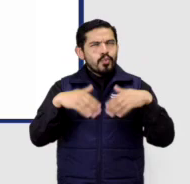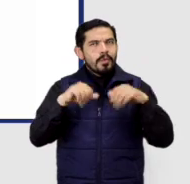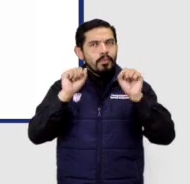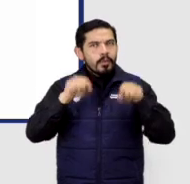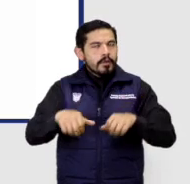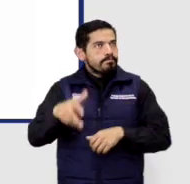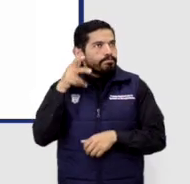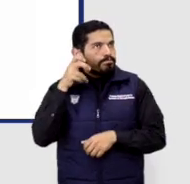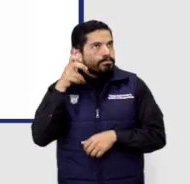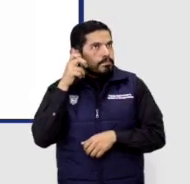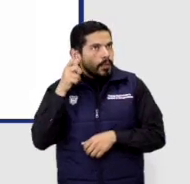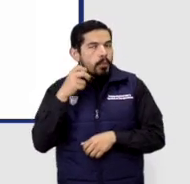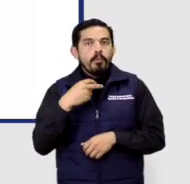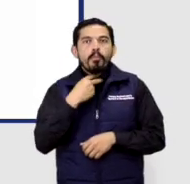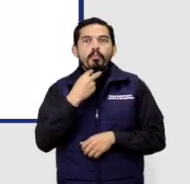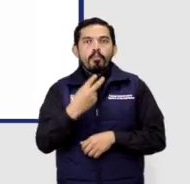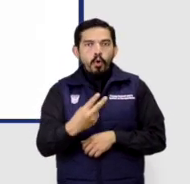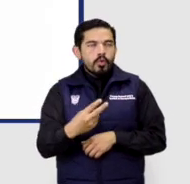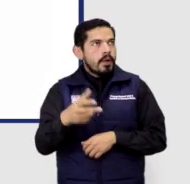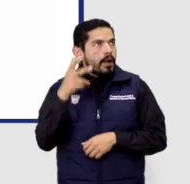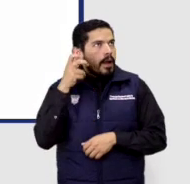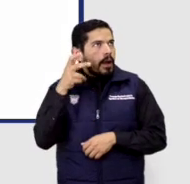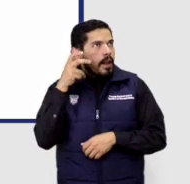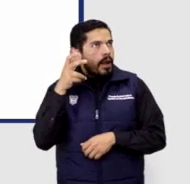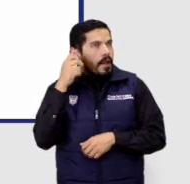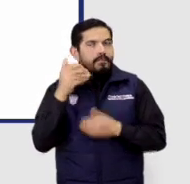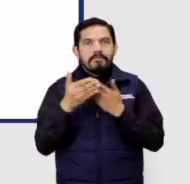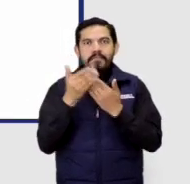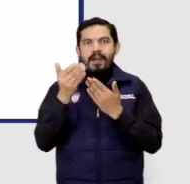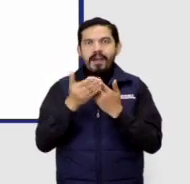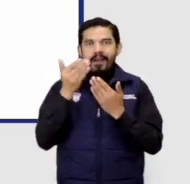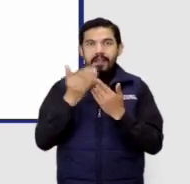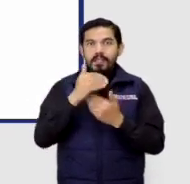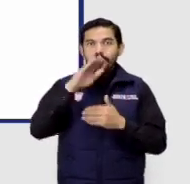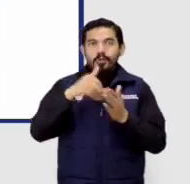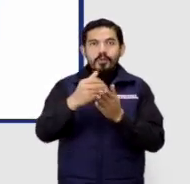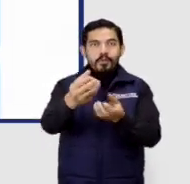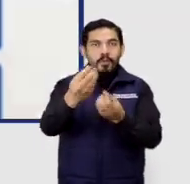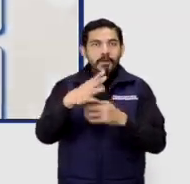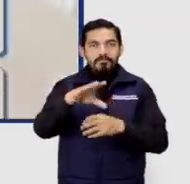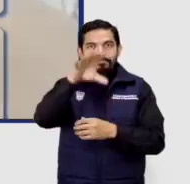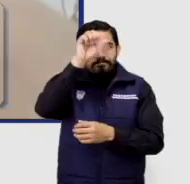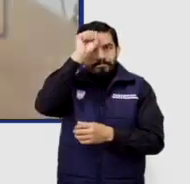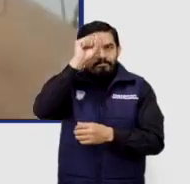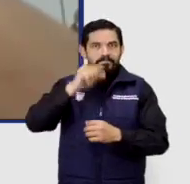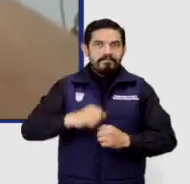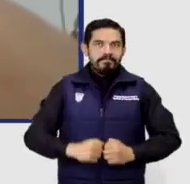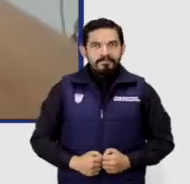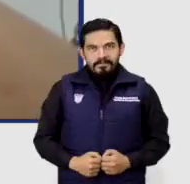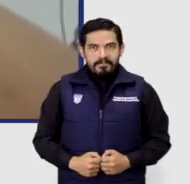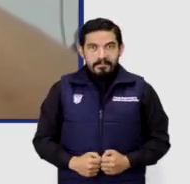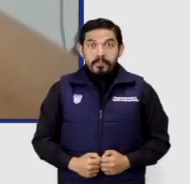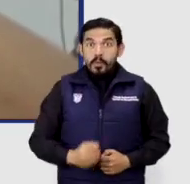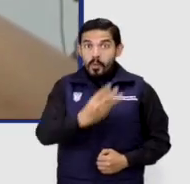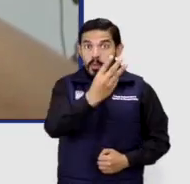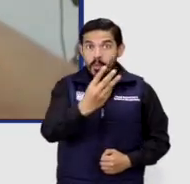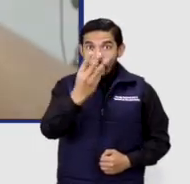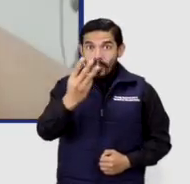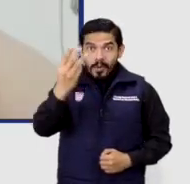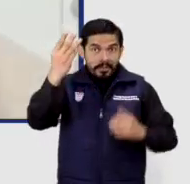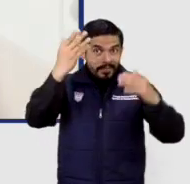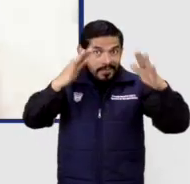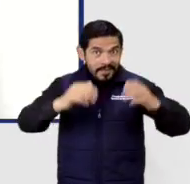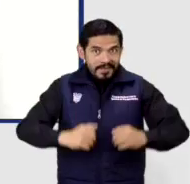reproduzca la información con mayor facilidad y el contenido sea más comprensible. El sitio, además,